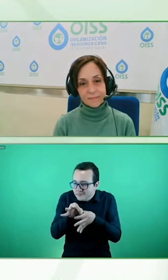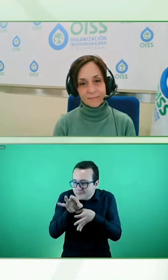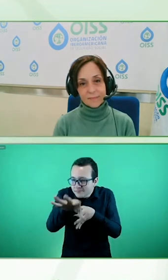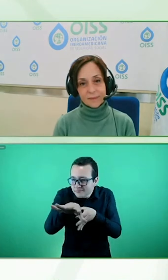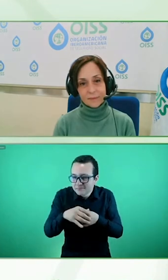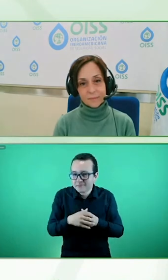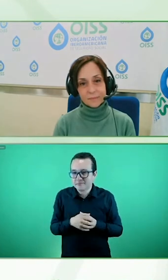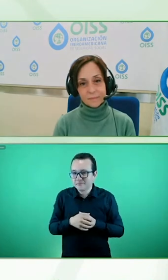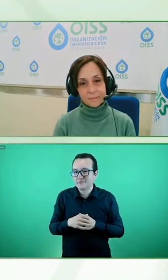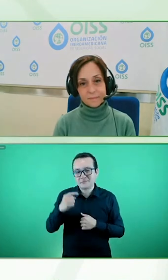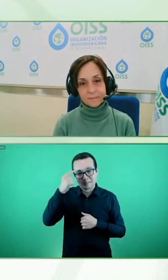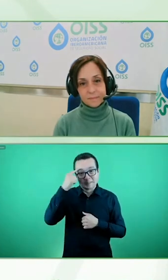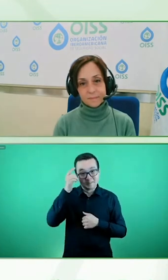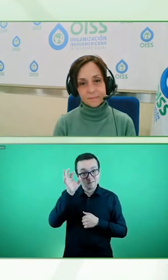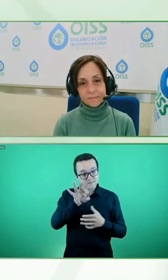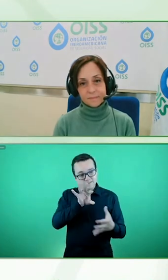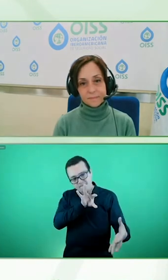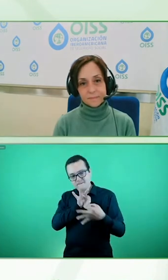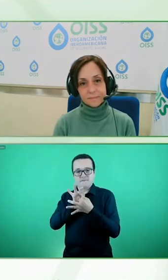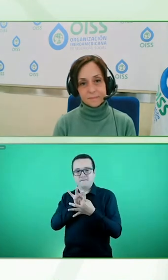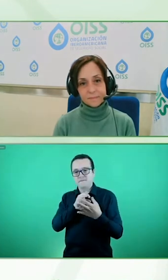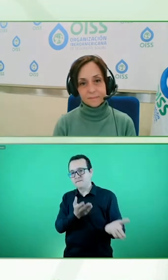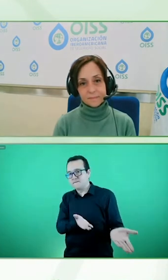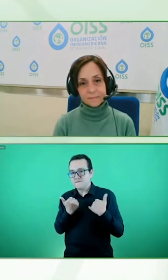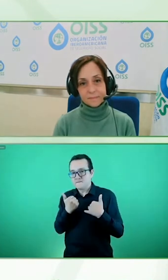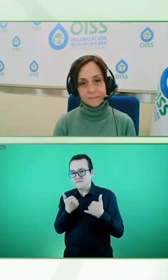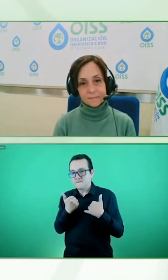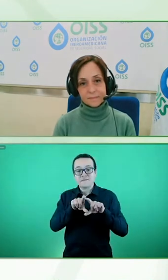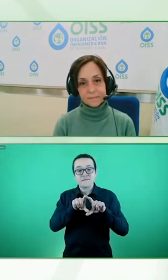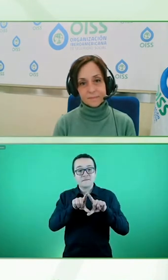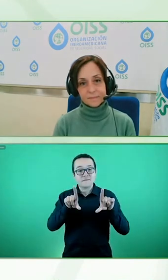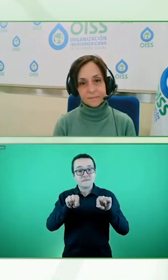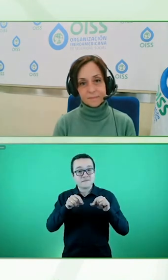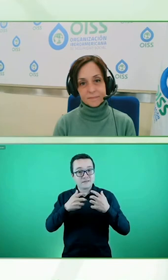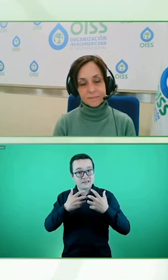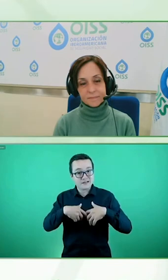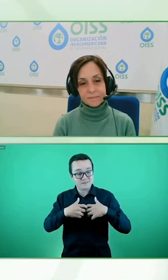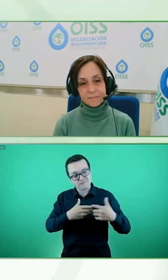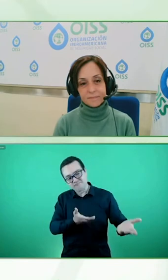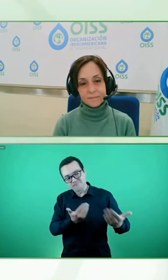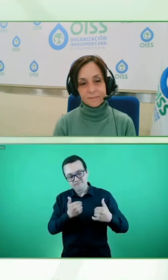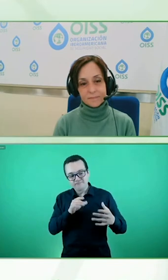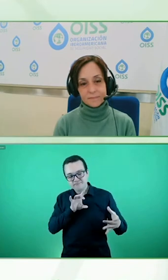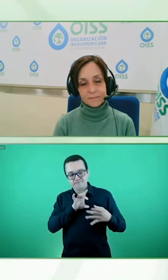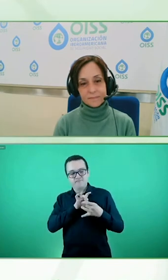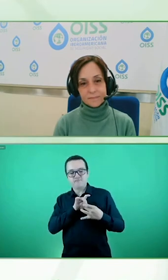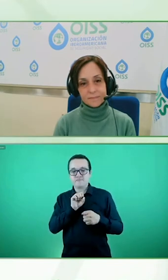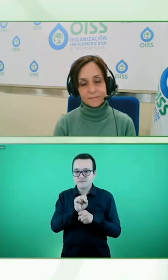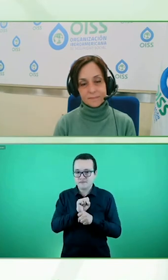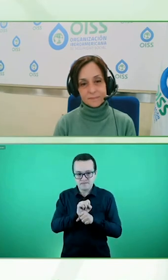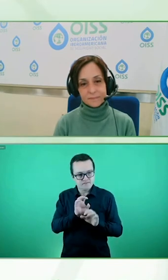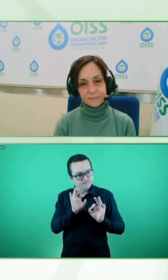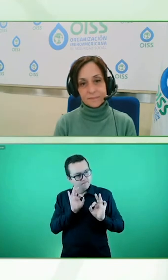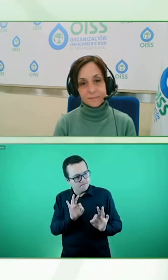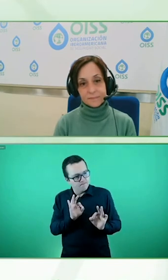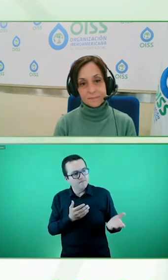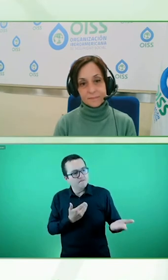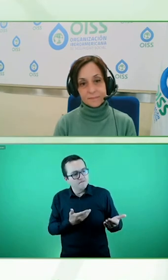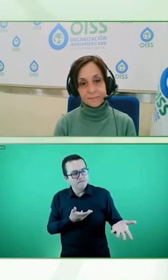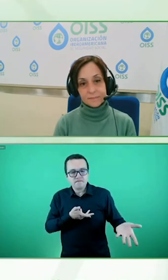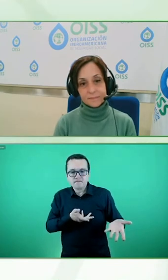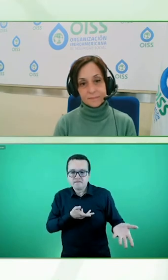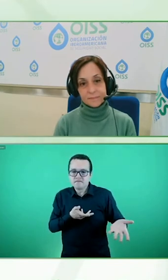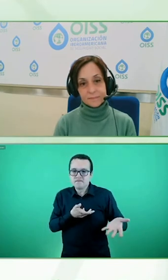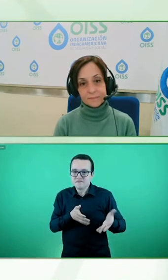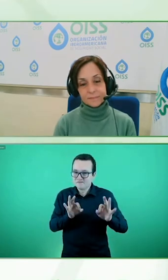las empresas en el trabajo con crear oportunidades, bien sea como consumidores, como empleados, de personas con discapacidad, hay que